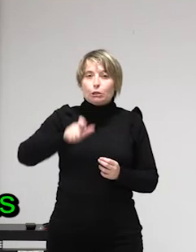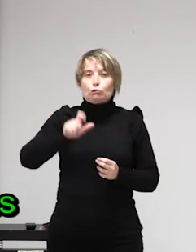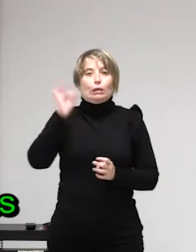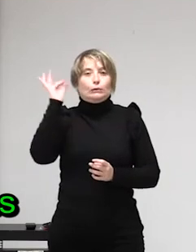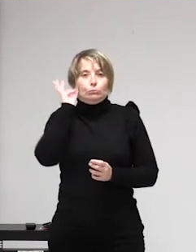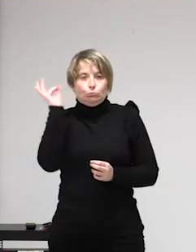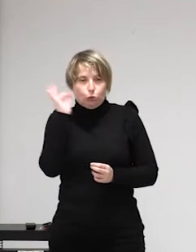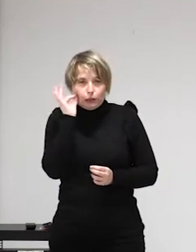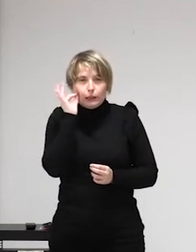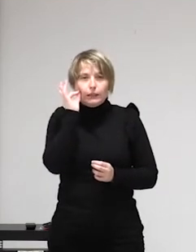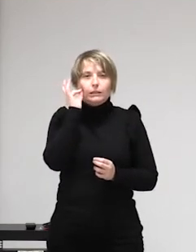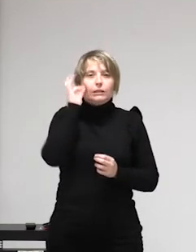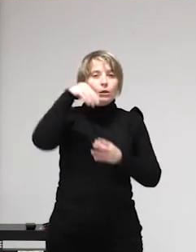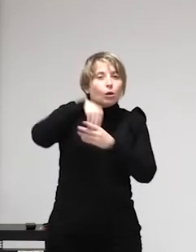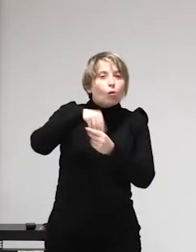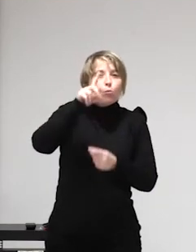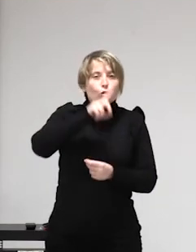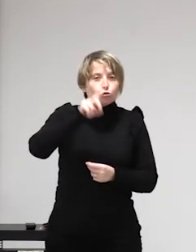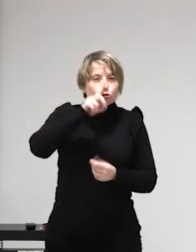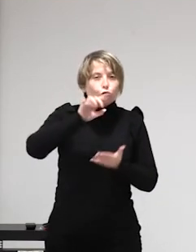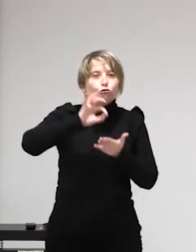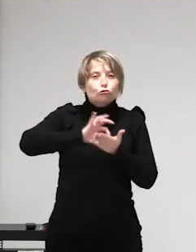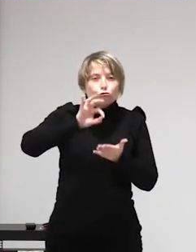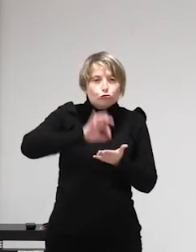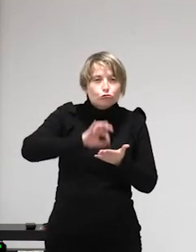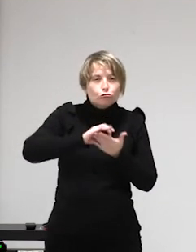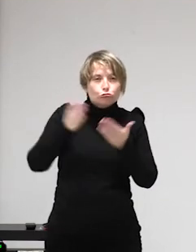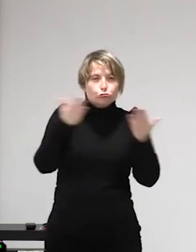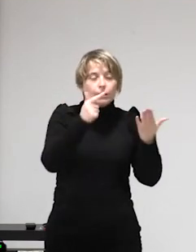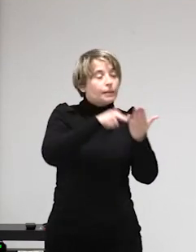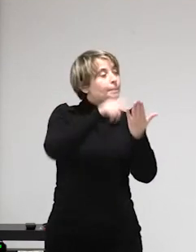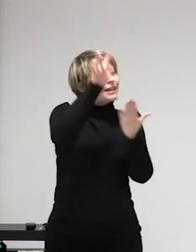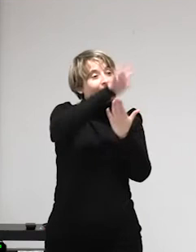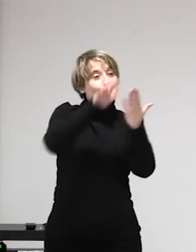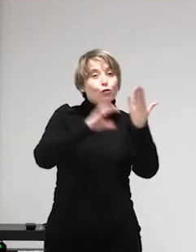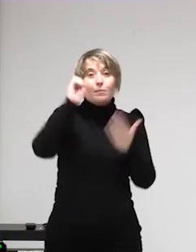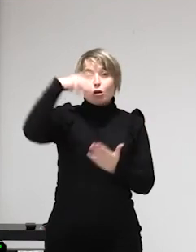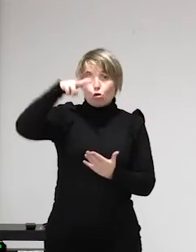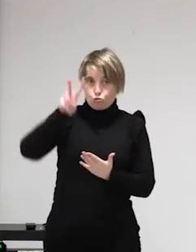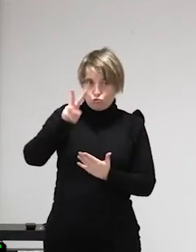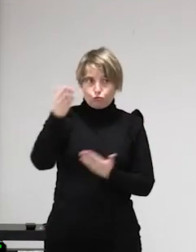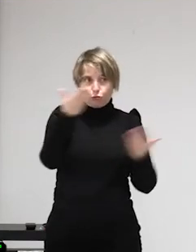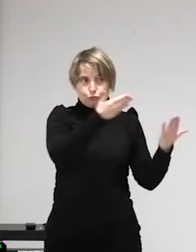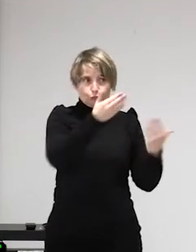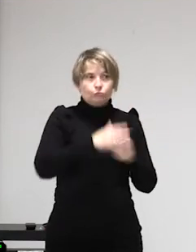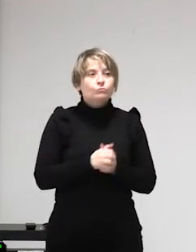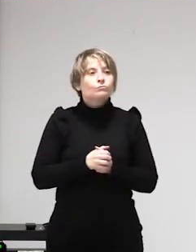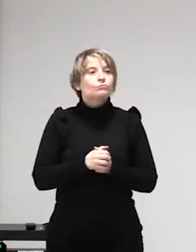entre nosotras a ver quien tiene la relación menos monógama y a ver quien es más culpable de la trata